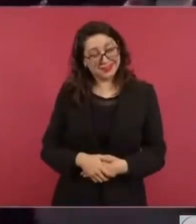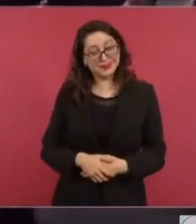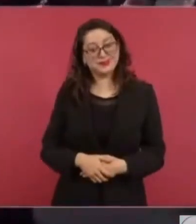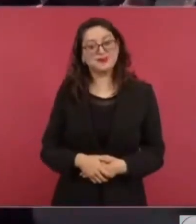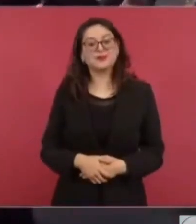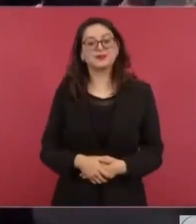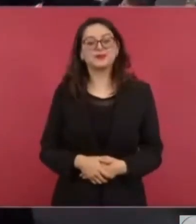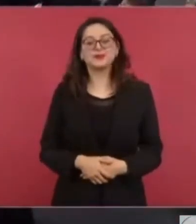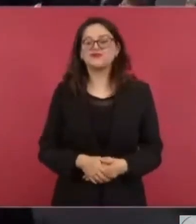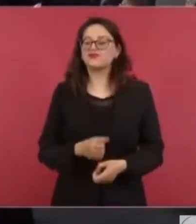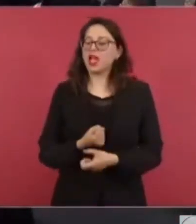No nos aburrimos. aburrimos.